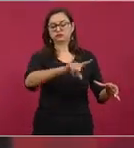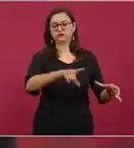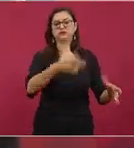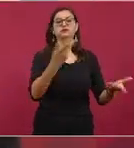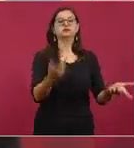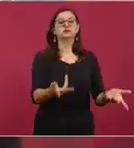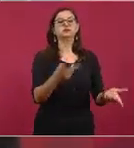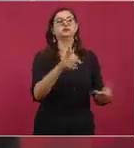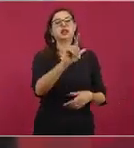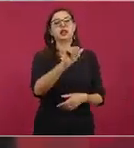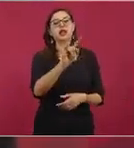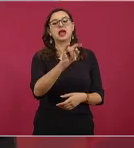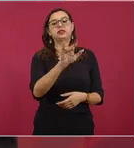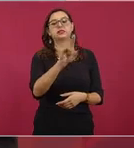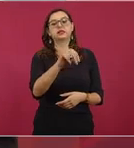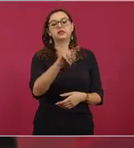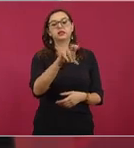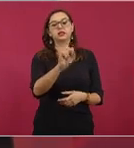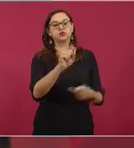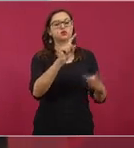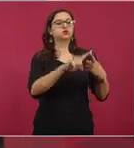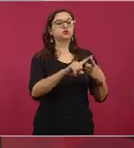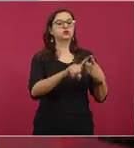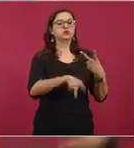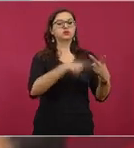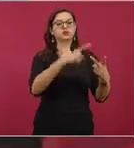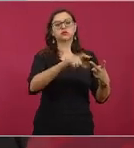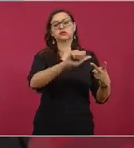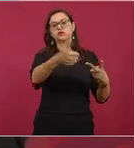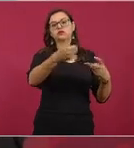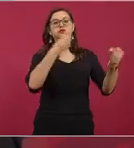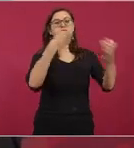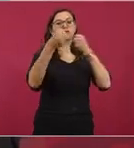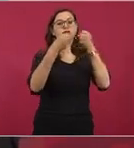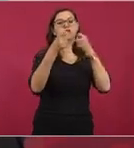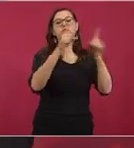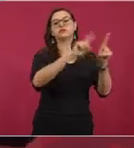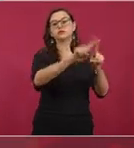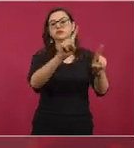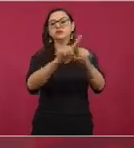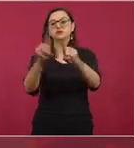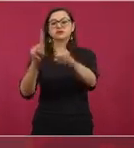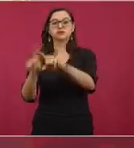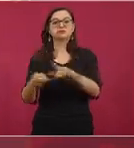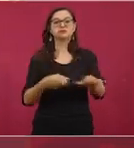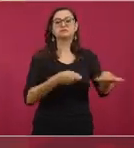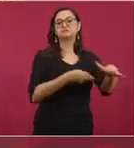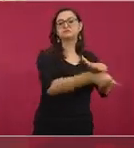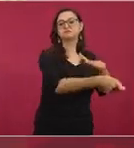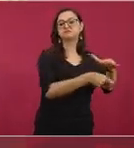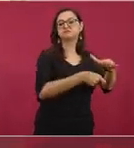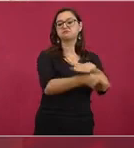latinos, a muchos.